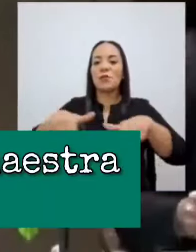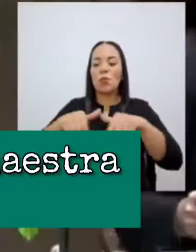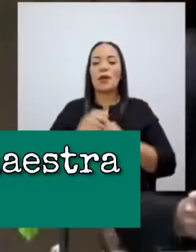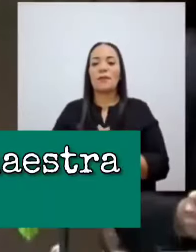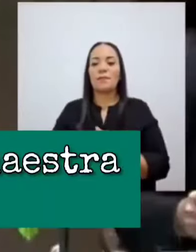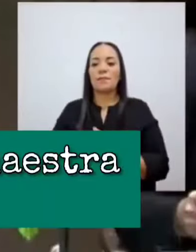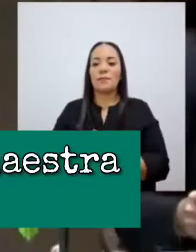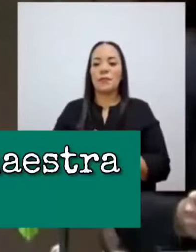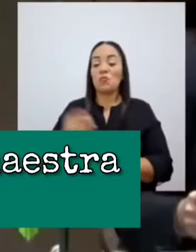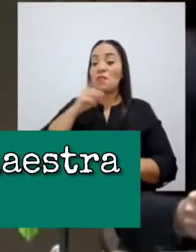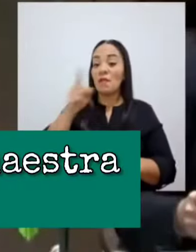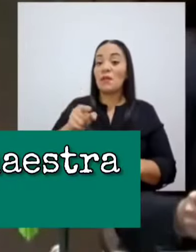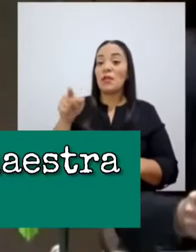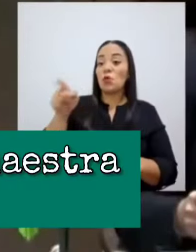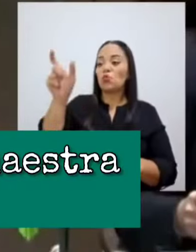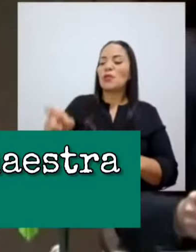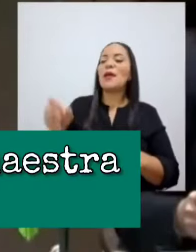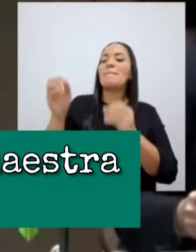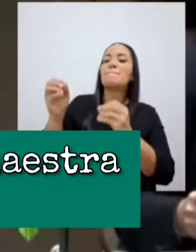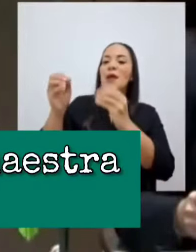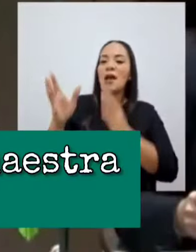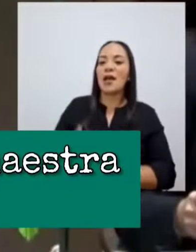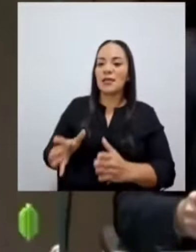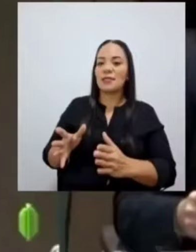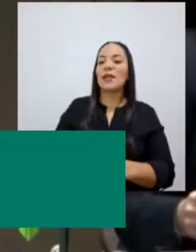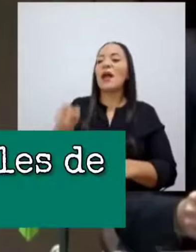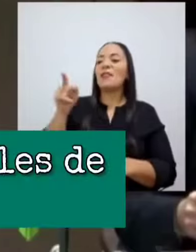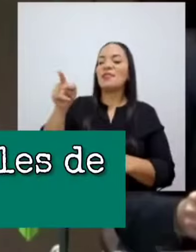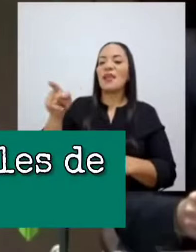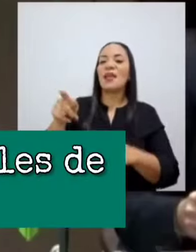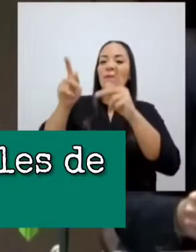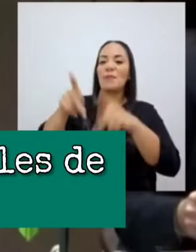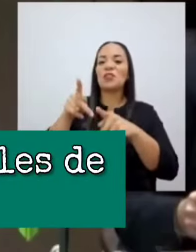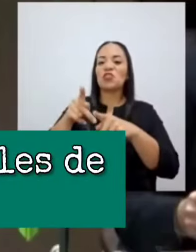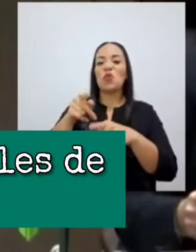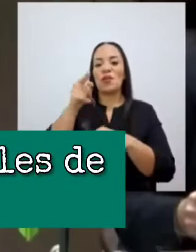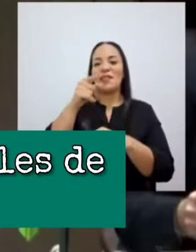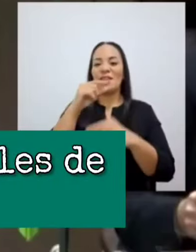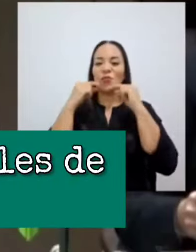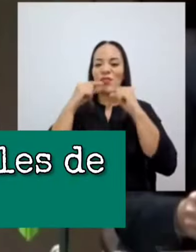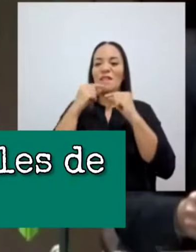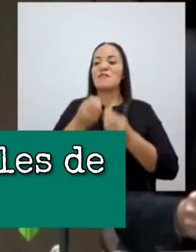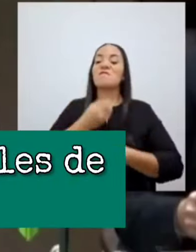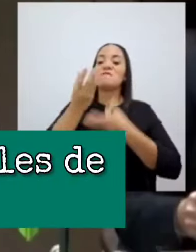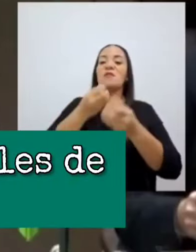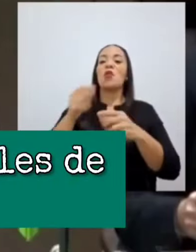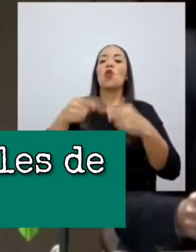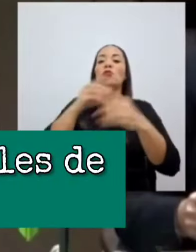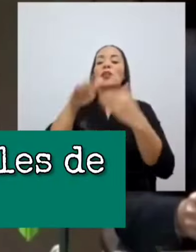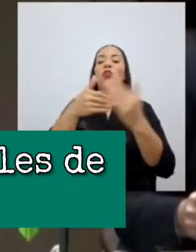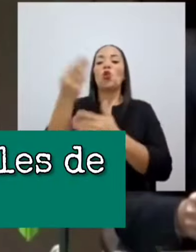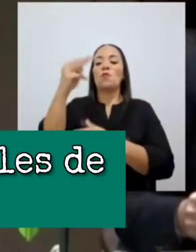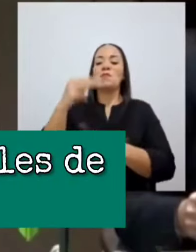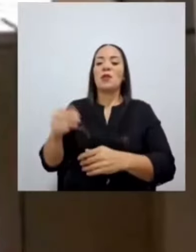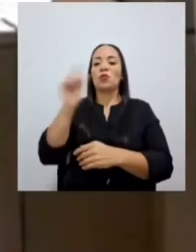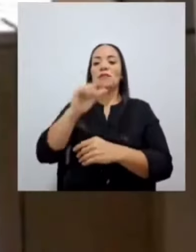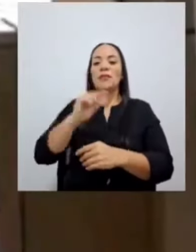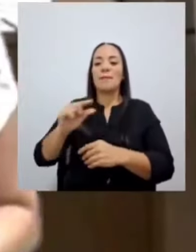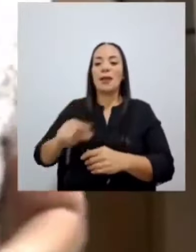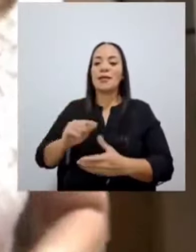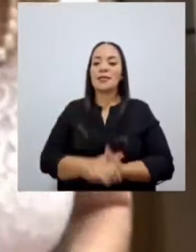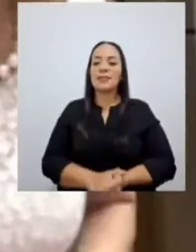Porque definitivamente usted es la maestra de esa persona que vocifera contra todos el miércoles de todas las semanas.